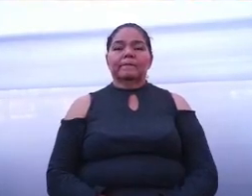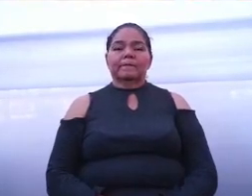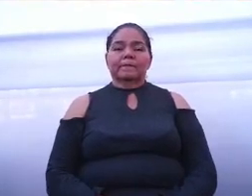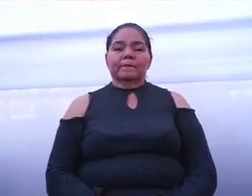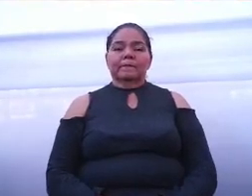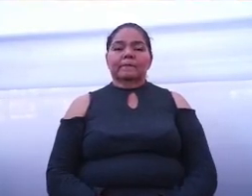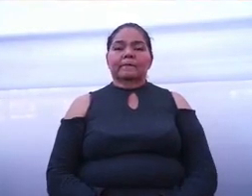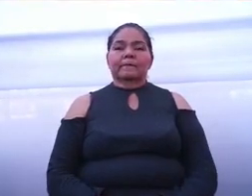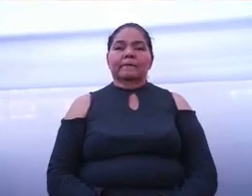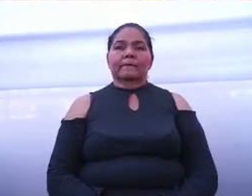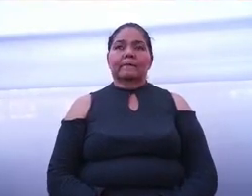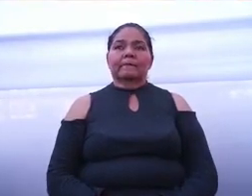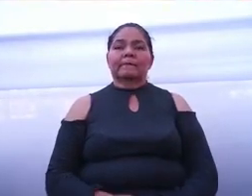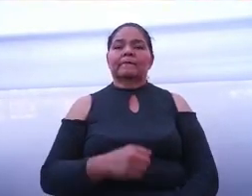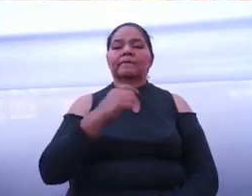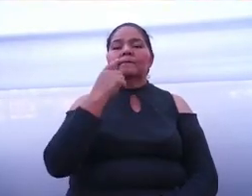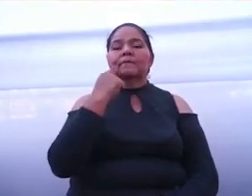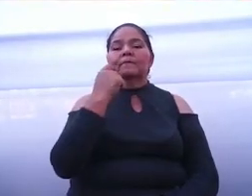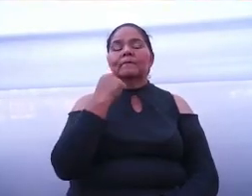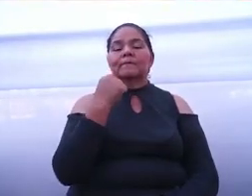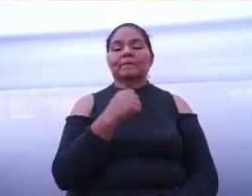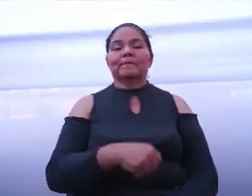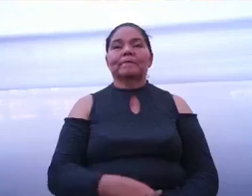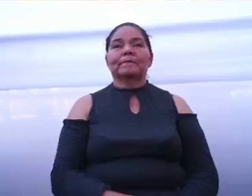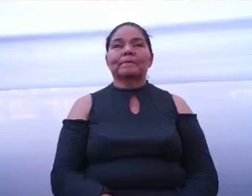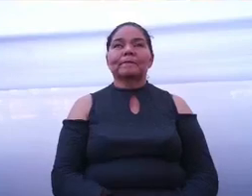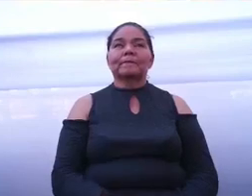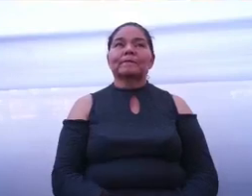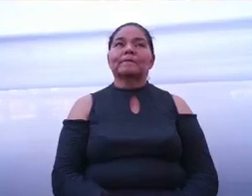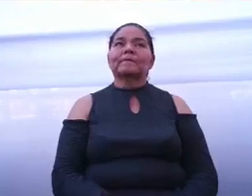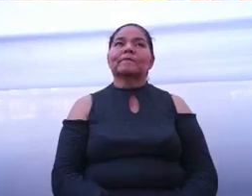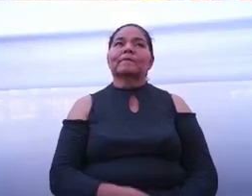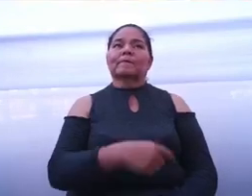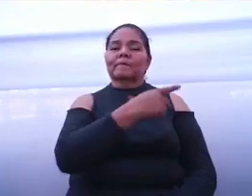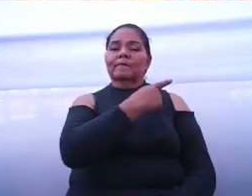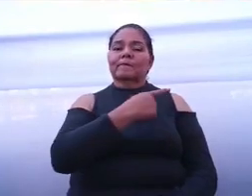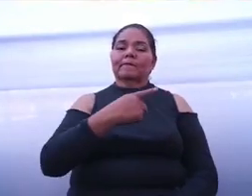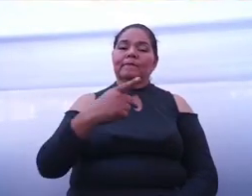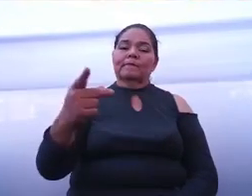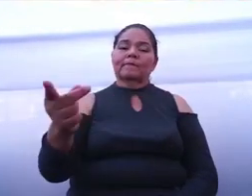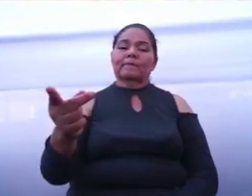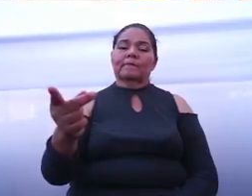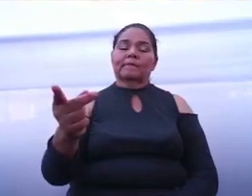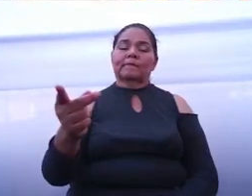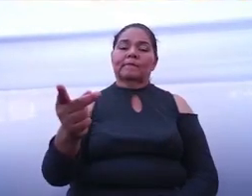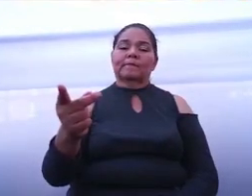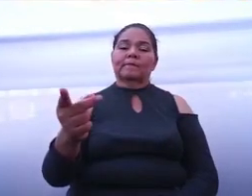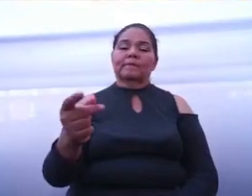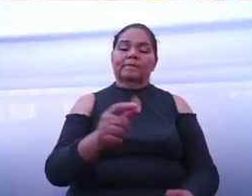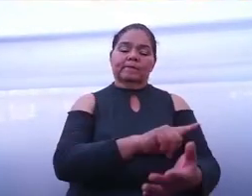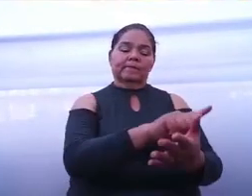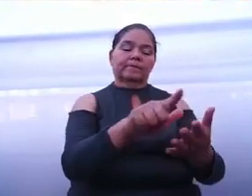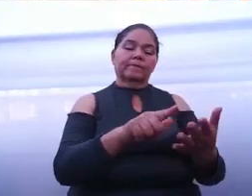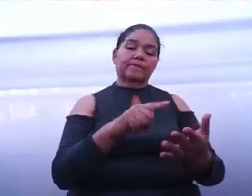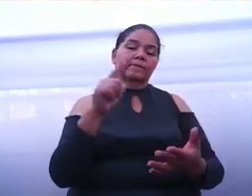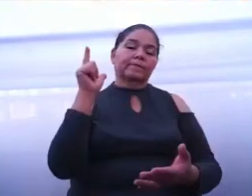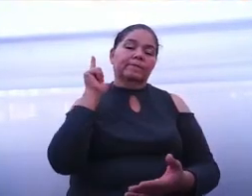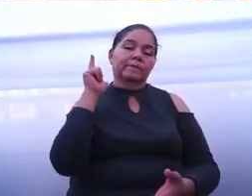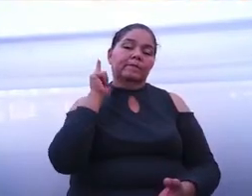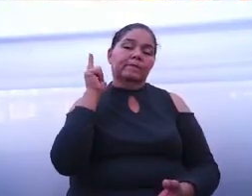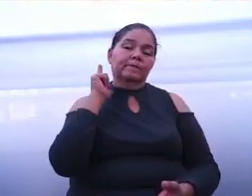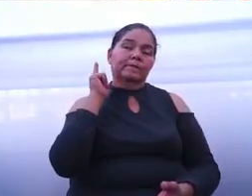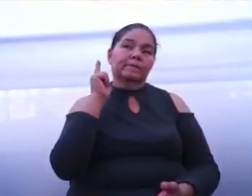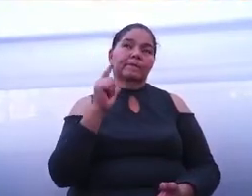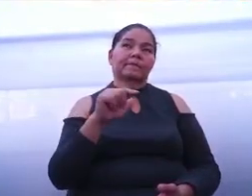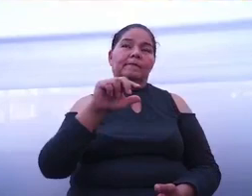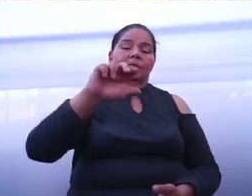Con la presentación del Poder Judicial, saludo al licenciado José Francisco Lara